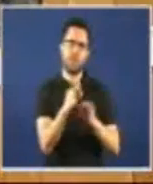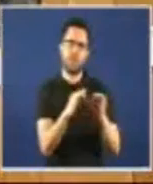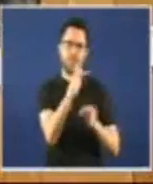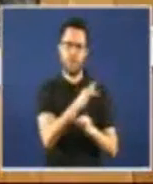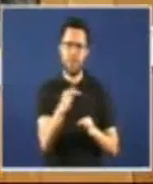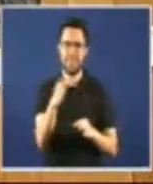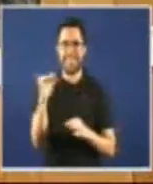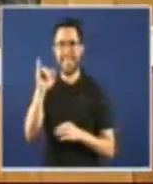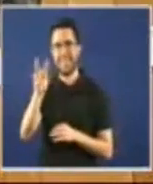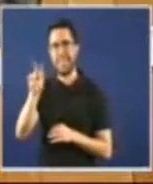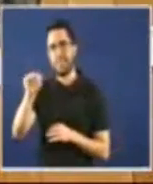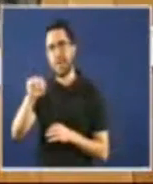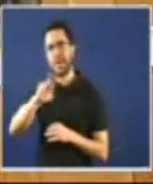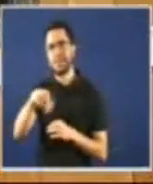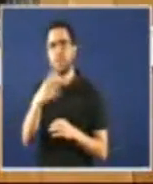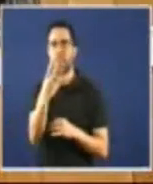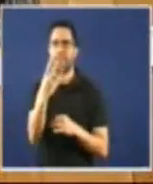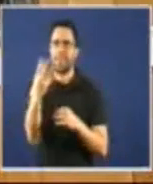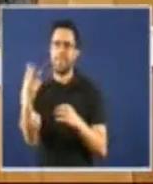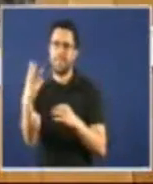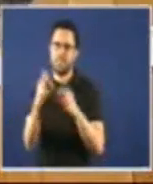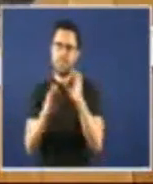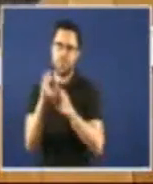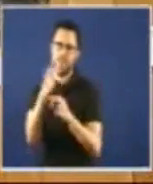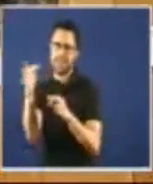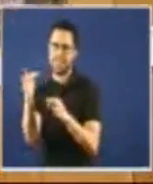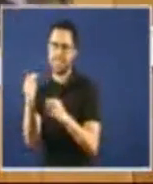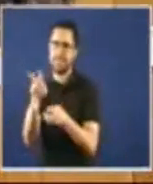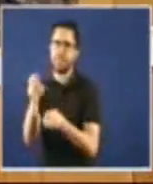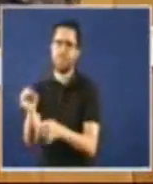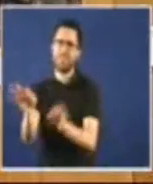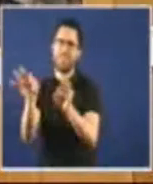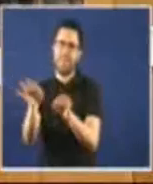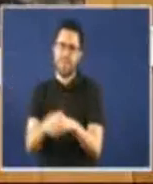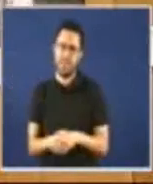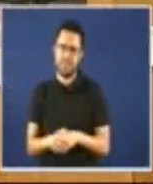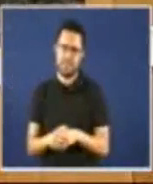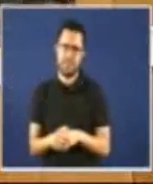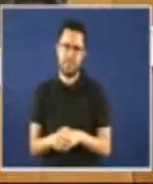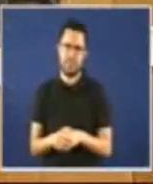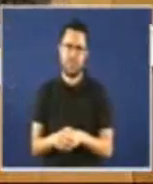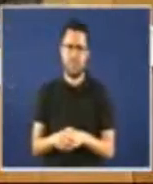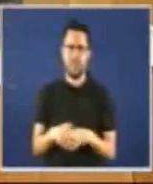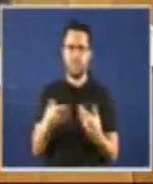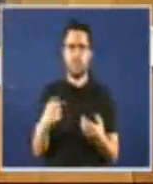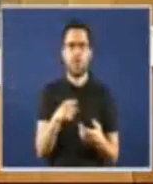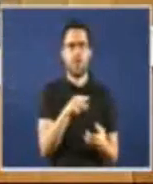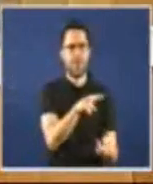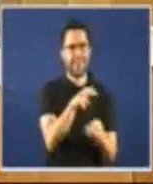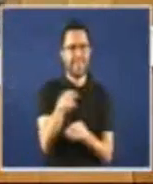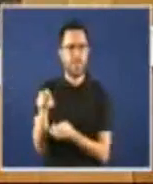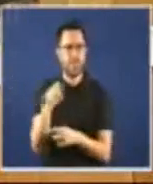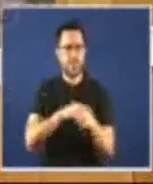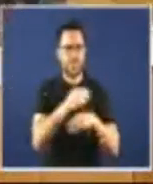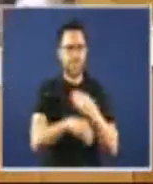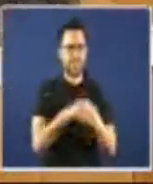supuñan o 43% o 6% pero ademais as as cifras enganas porque dentro IRPF retencións feitas os salariados